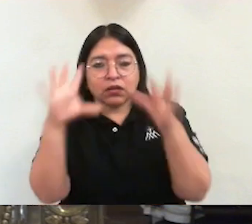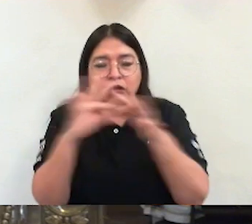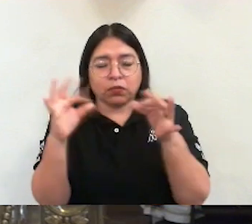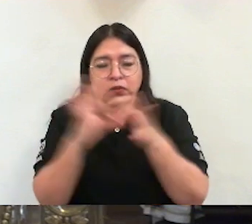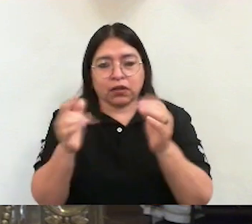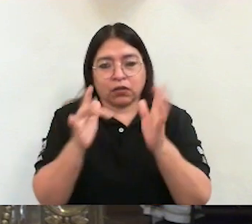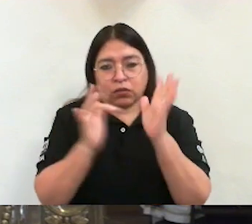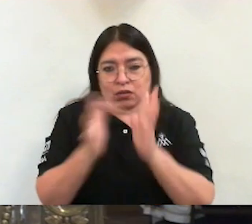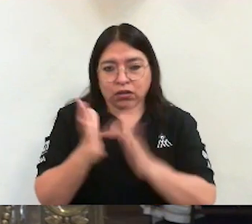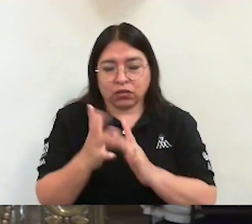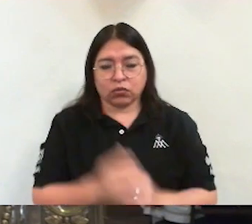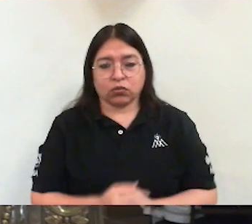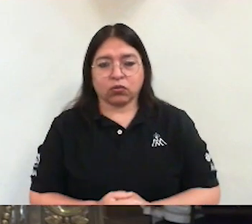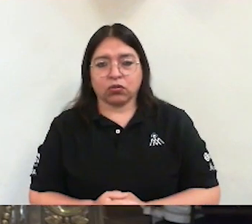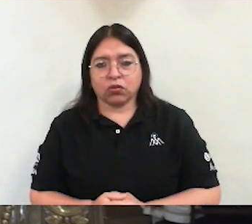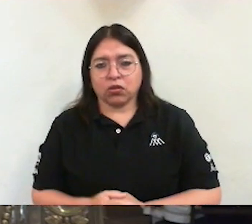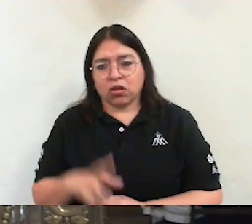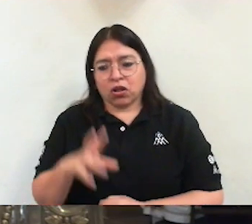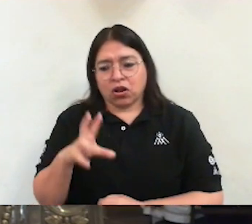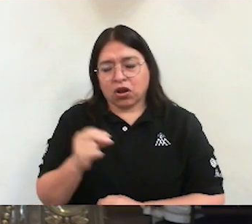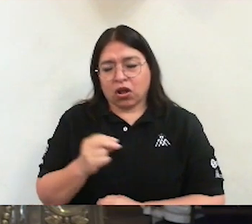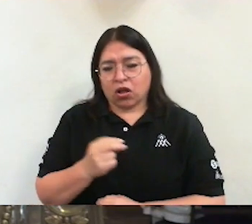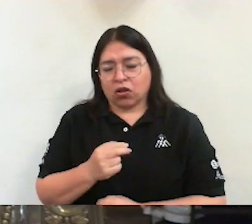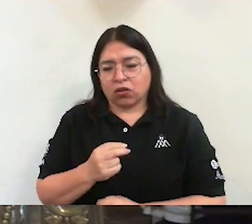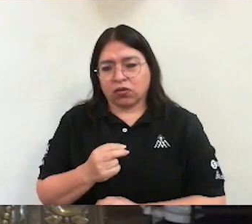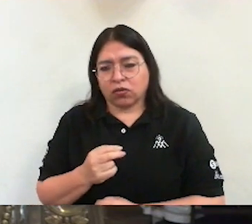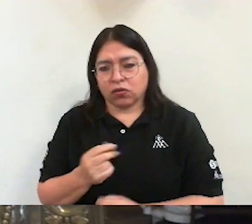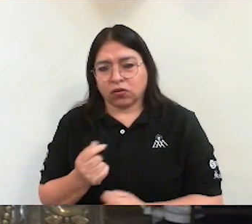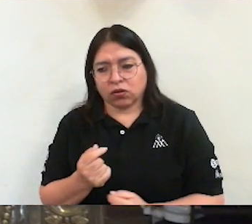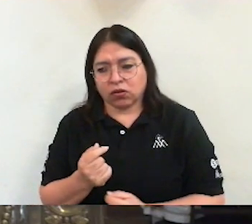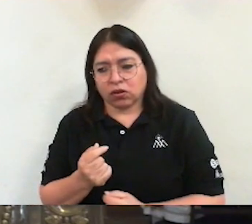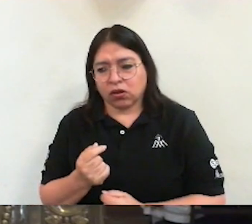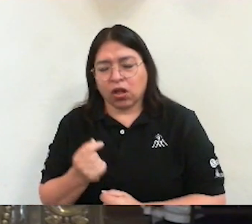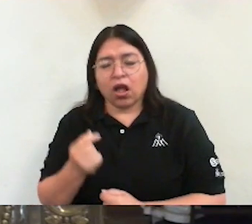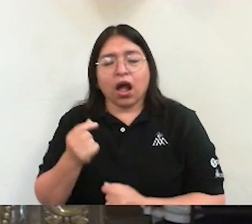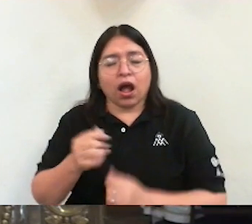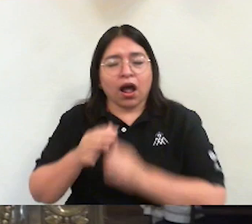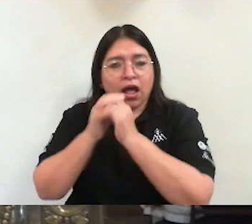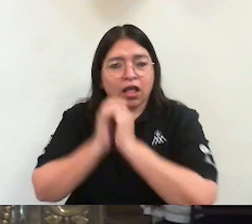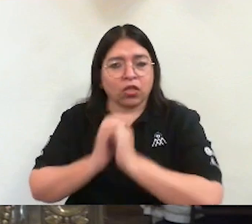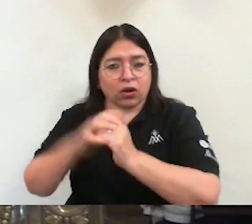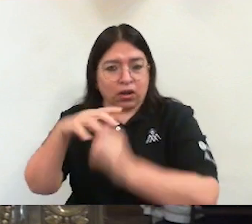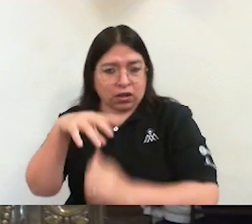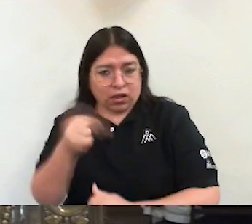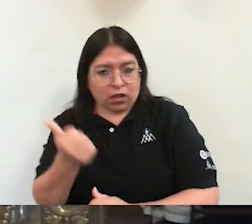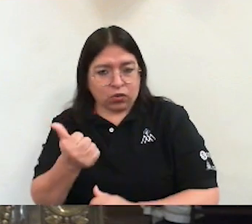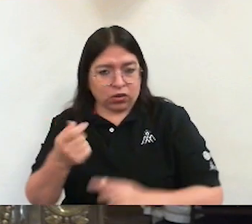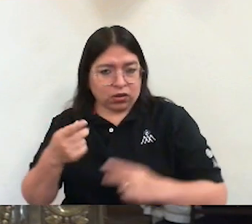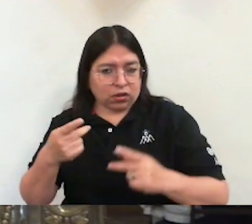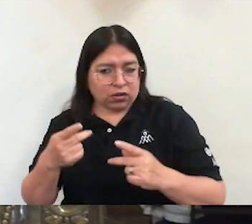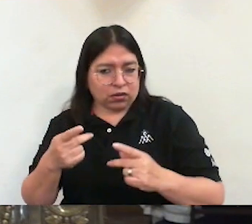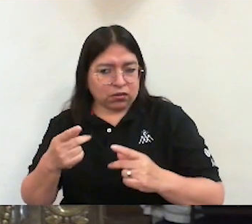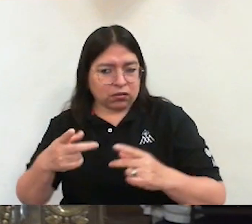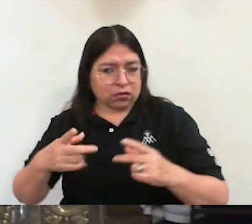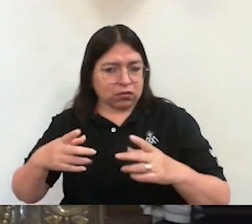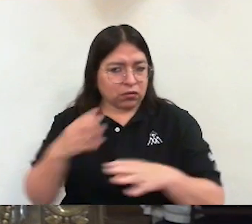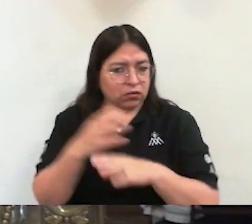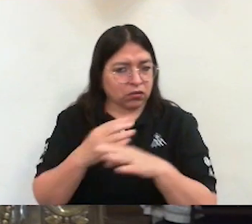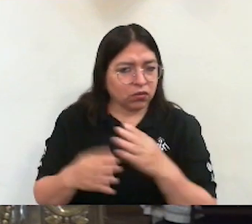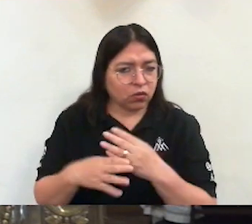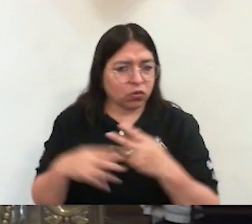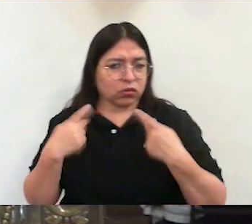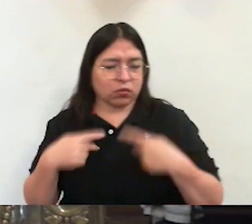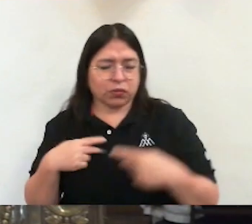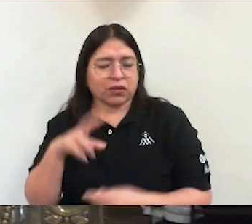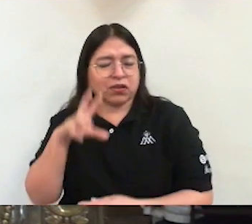no adorarás a nadie, sino sólo a Dios. Ahí está diciendo